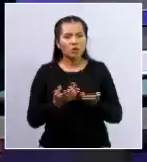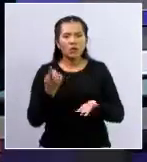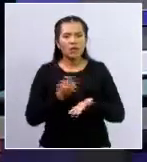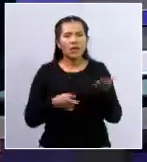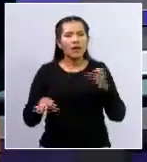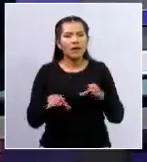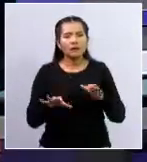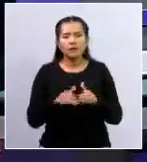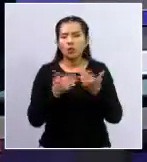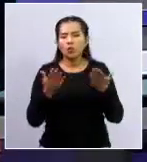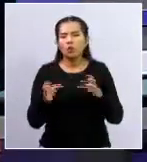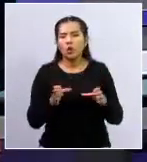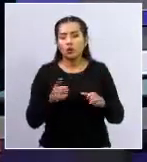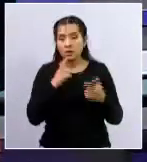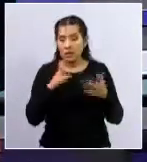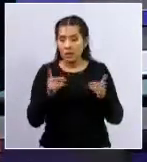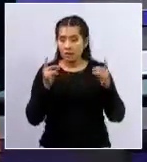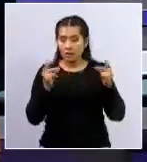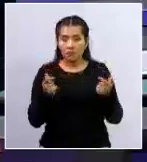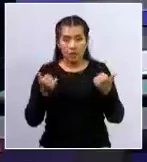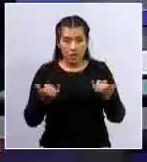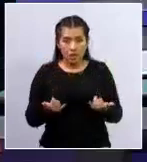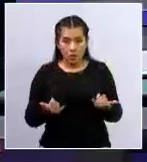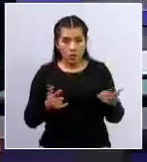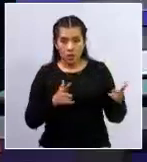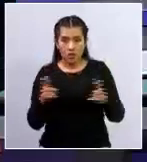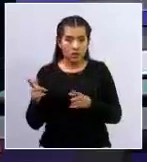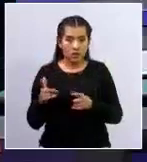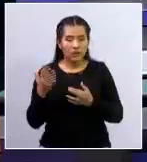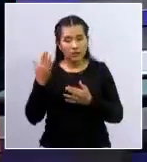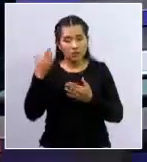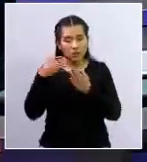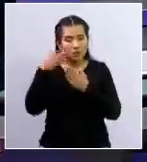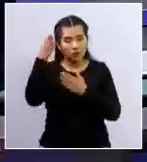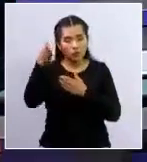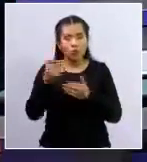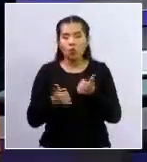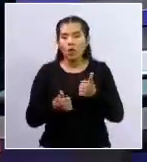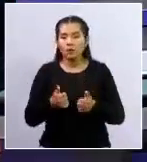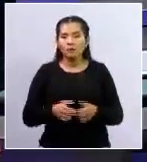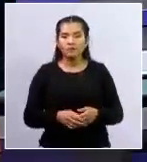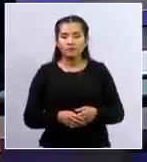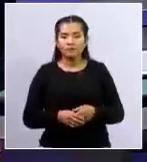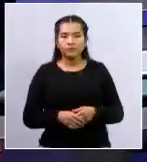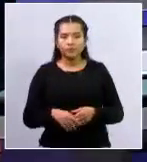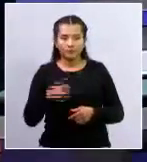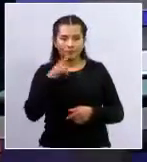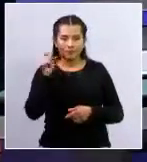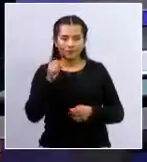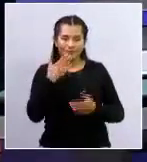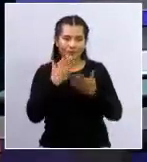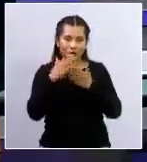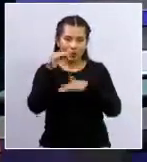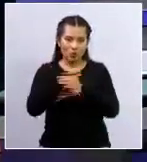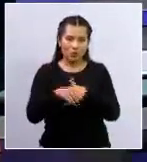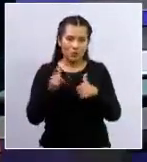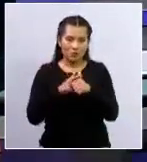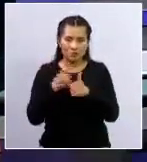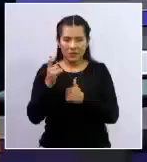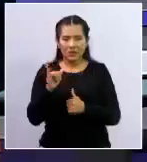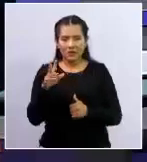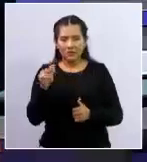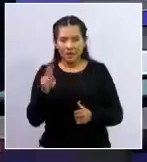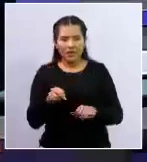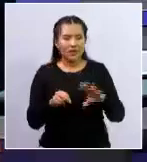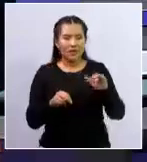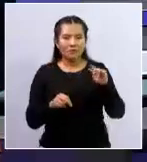si esto se implementa ya inmediatamente o todavía va a esperar. Bueno, buenas noches Iván, buenas noches Camila